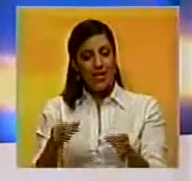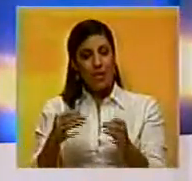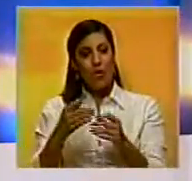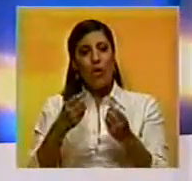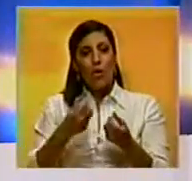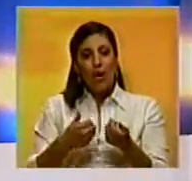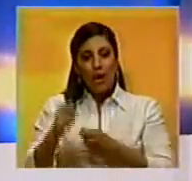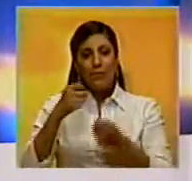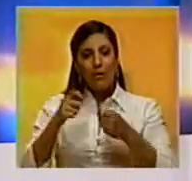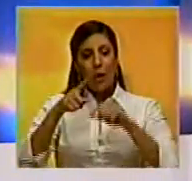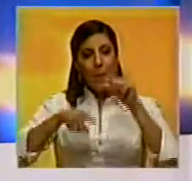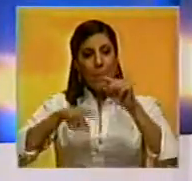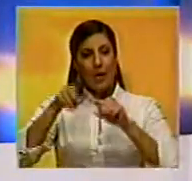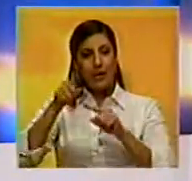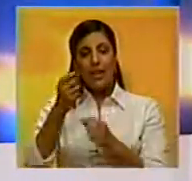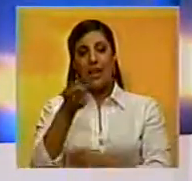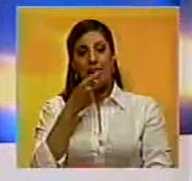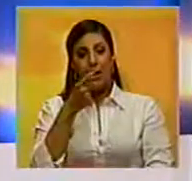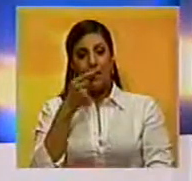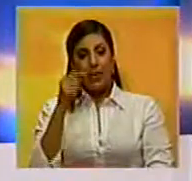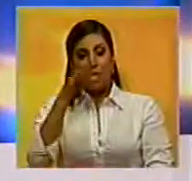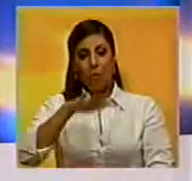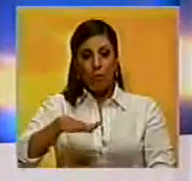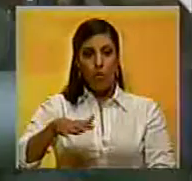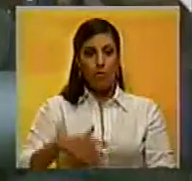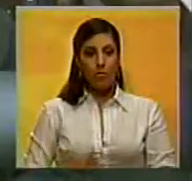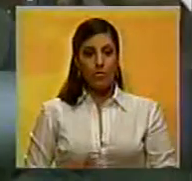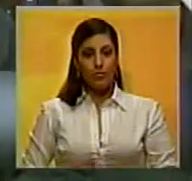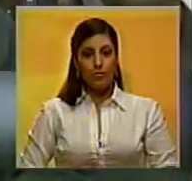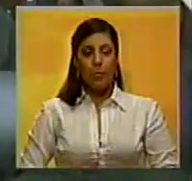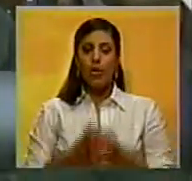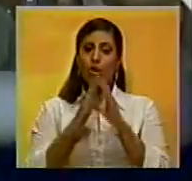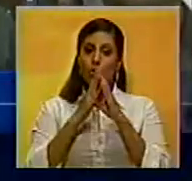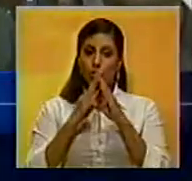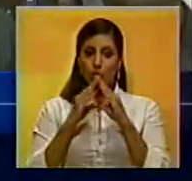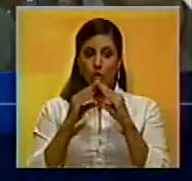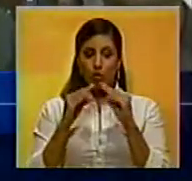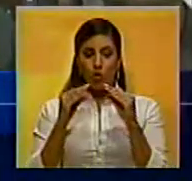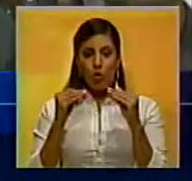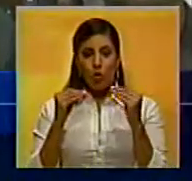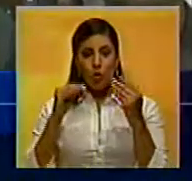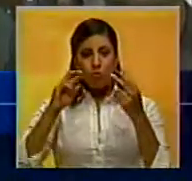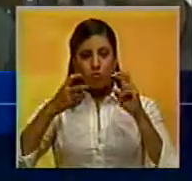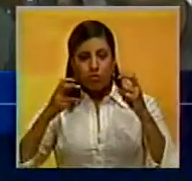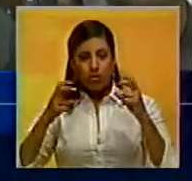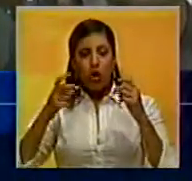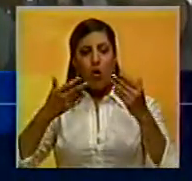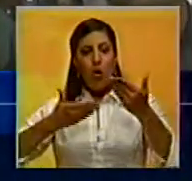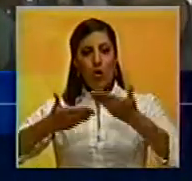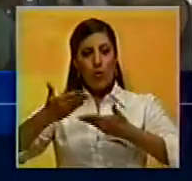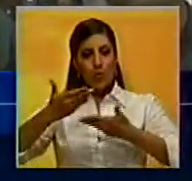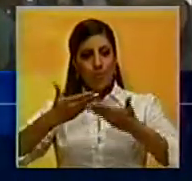distribución de productos y medicamentos a la población. Todo el entramado comercial,